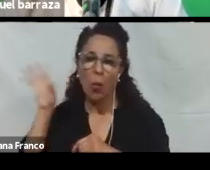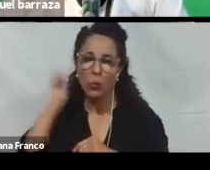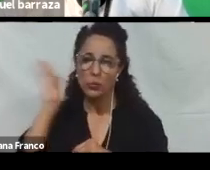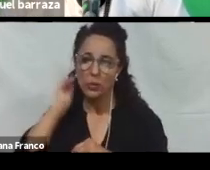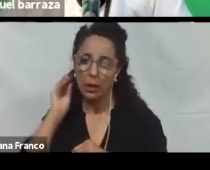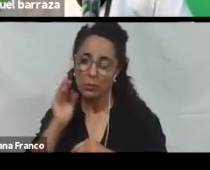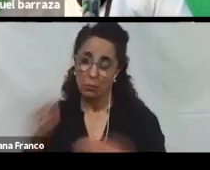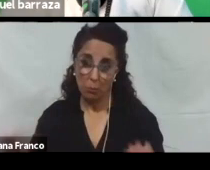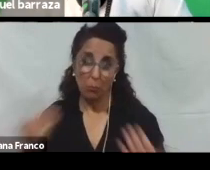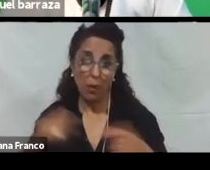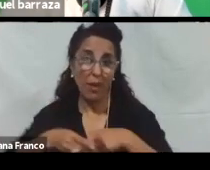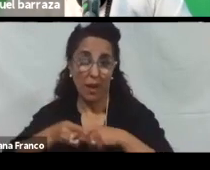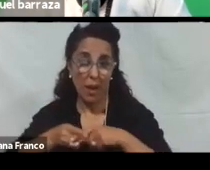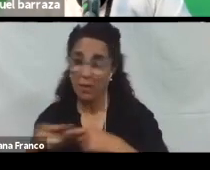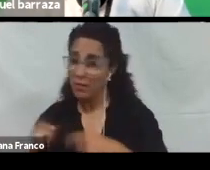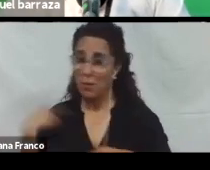herramientas. Nos sirven a todos.